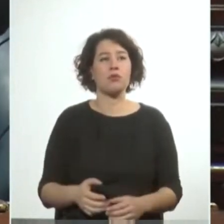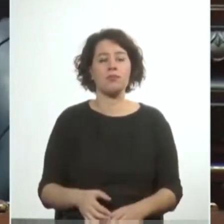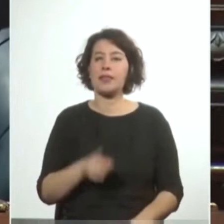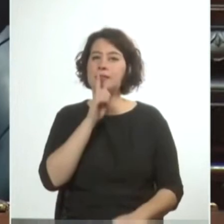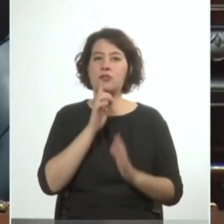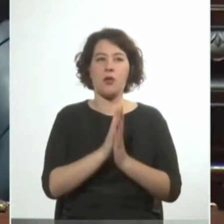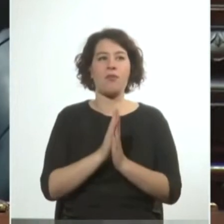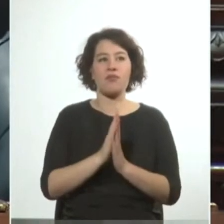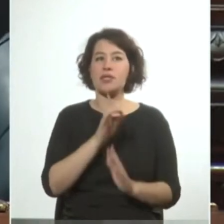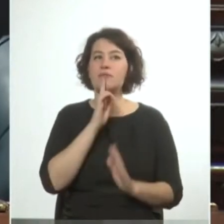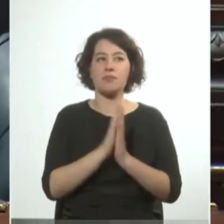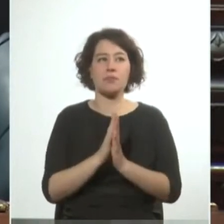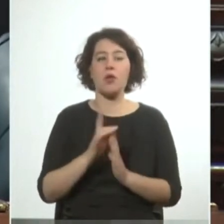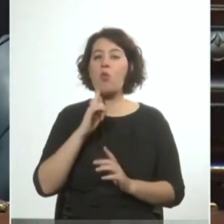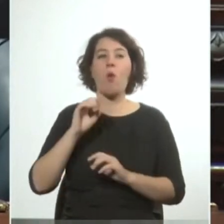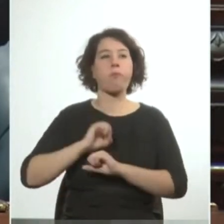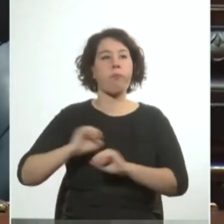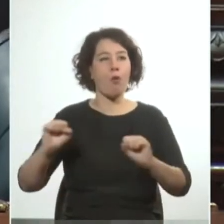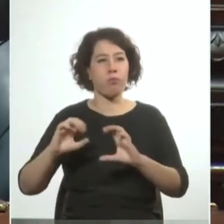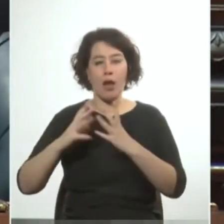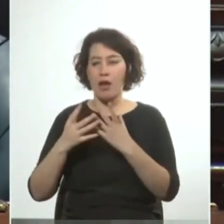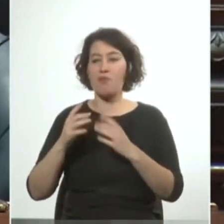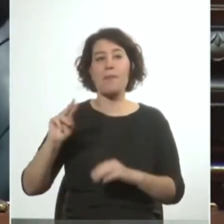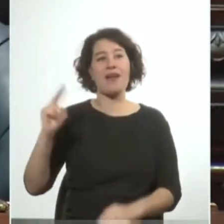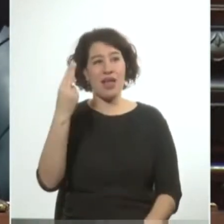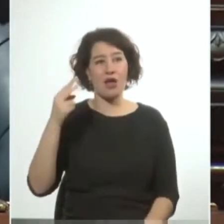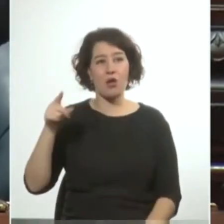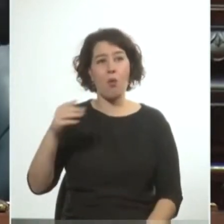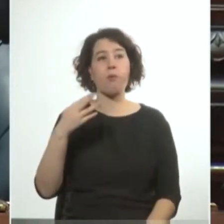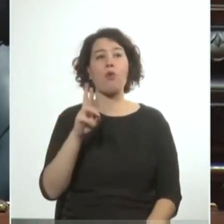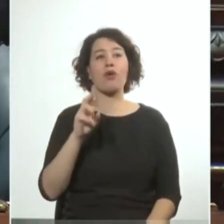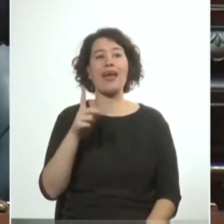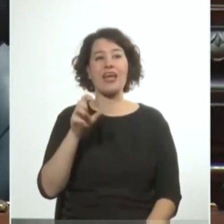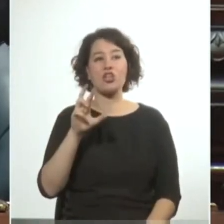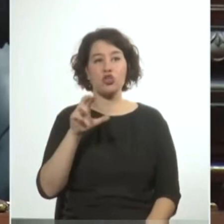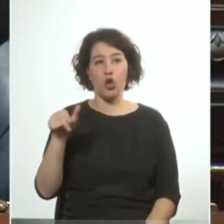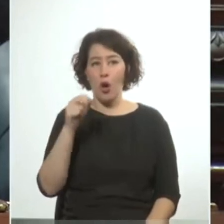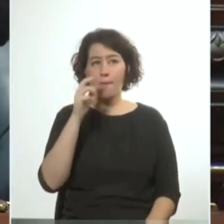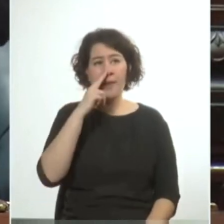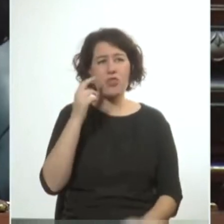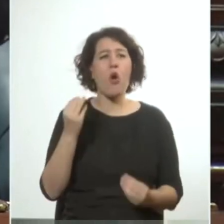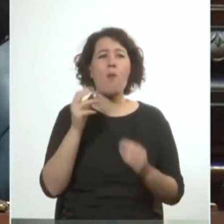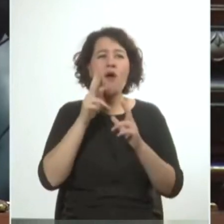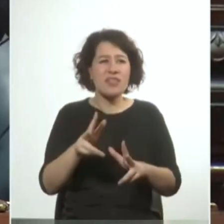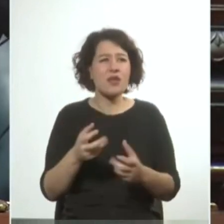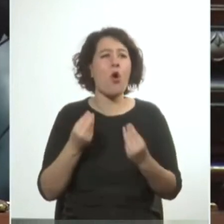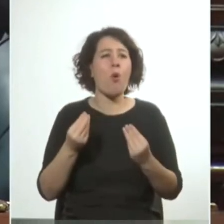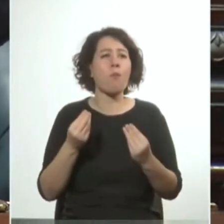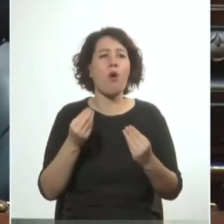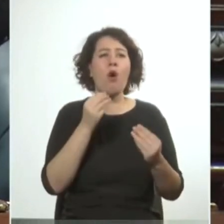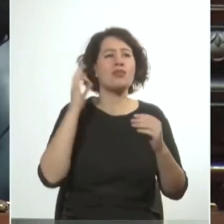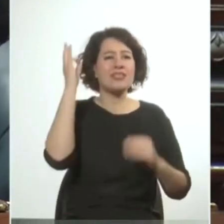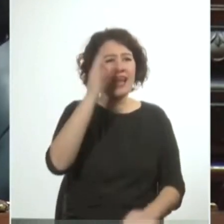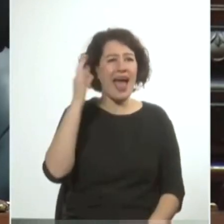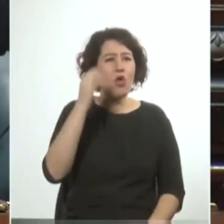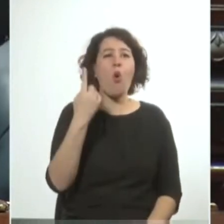la bomba en el bowling cuando mataron a Burguenio en Pando ¿cómo se puede sostener el Senado por